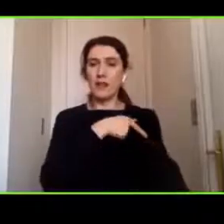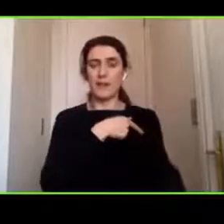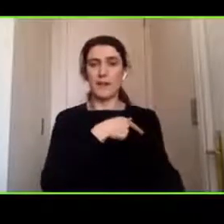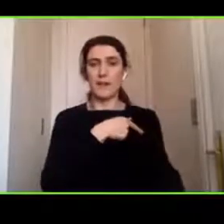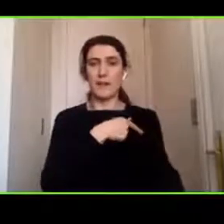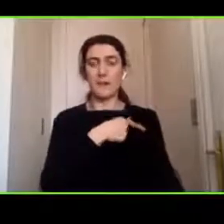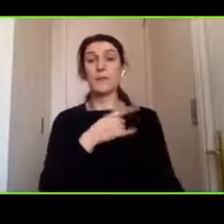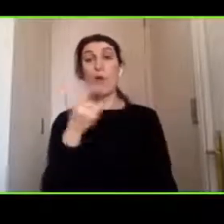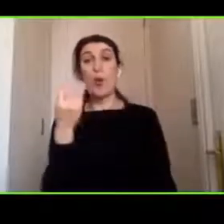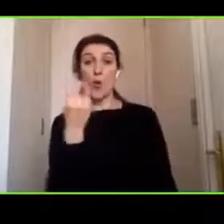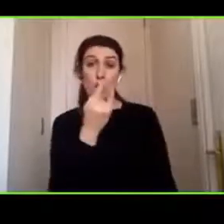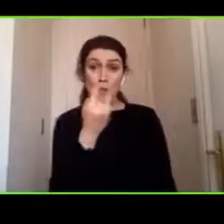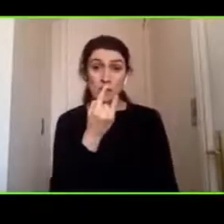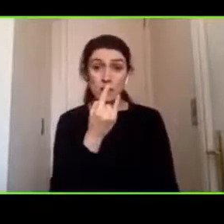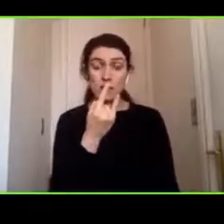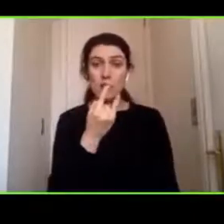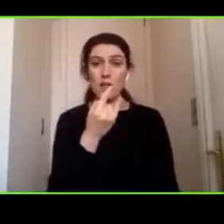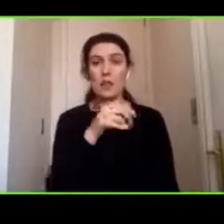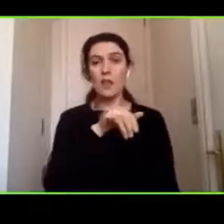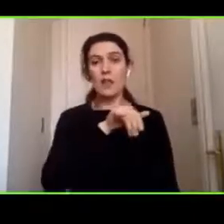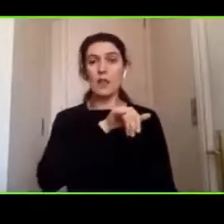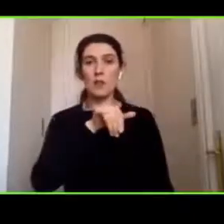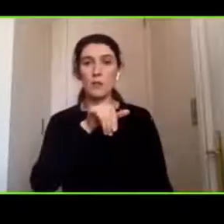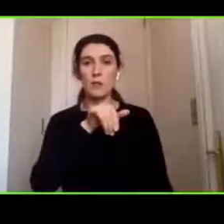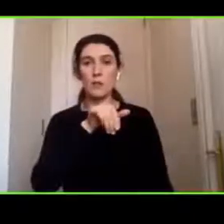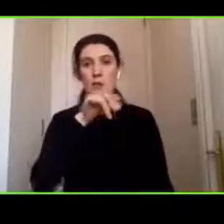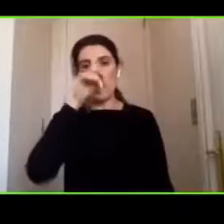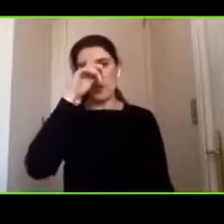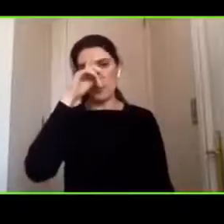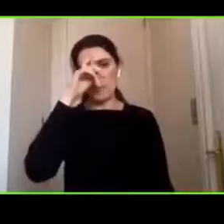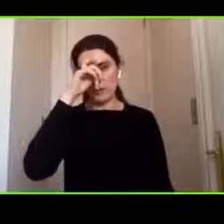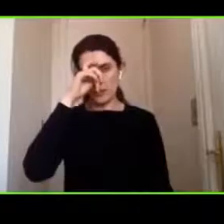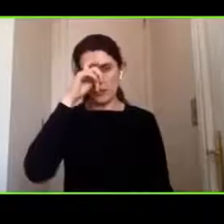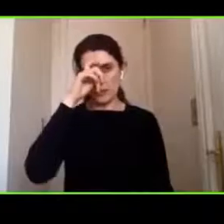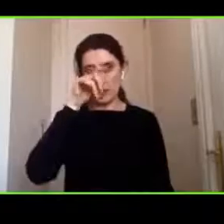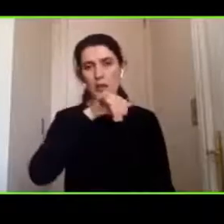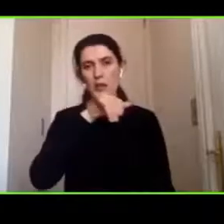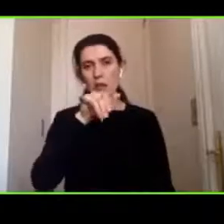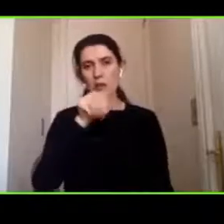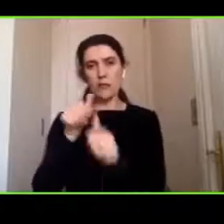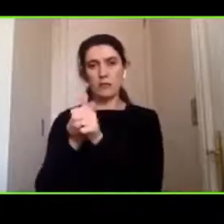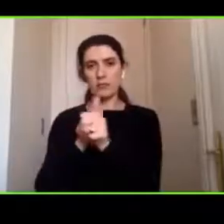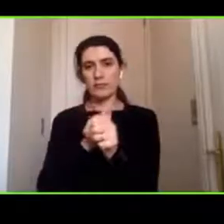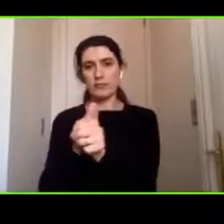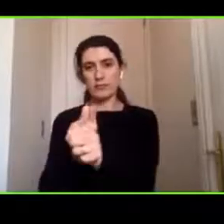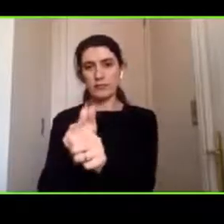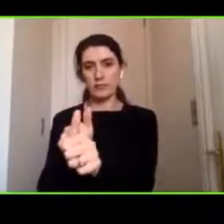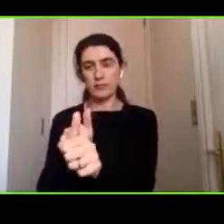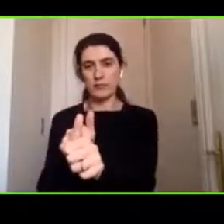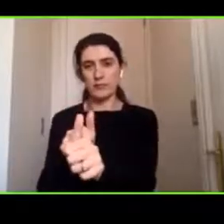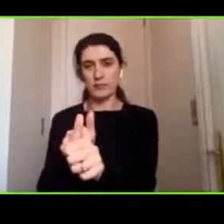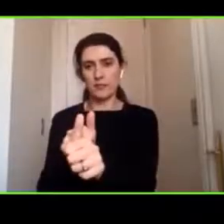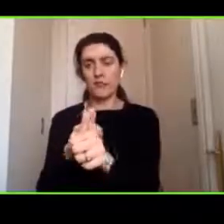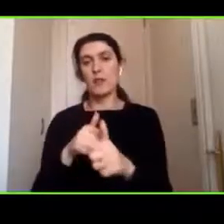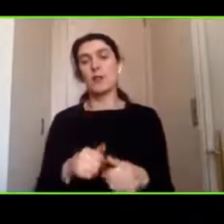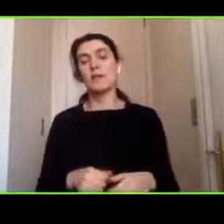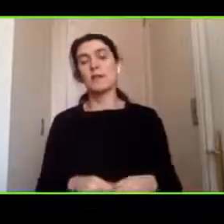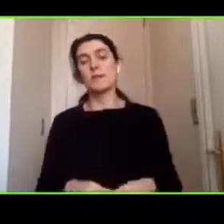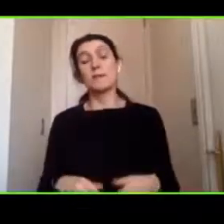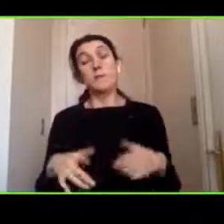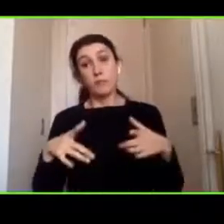urgencia y luego hospitalizado y hacer un seguimiento. Afortunadamente, los